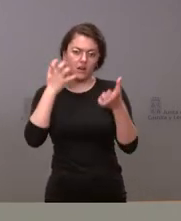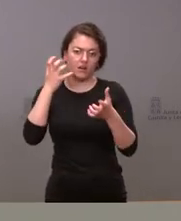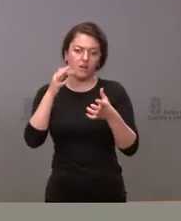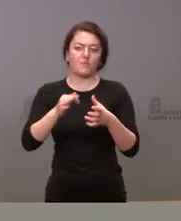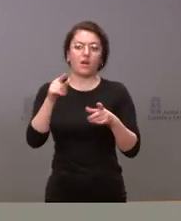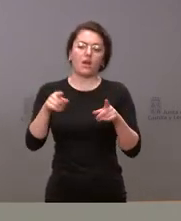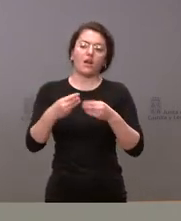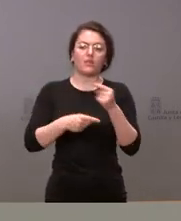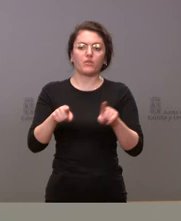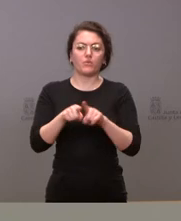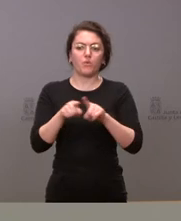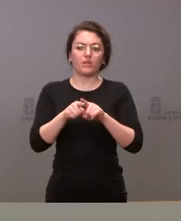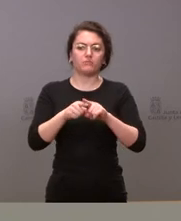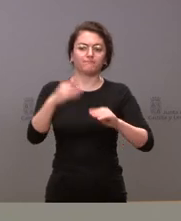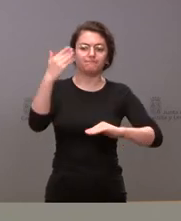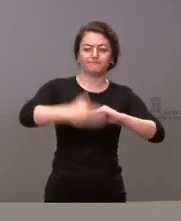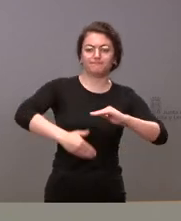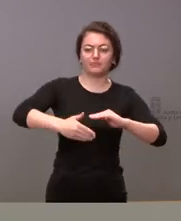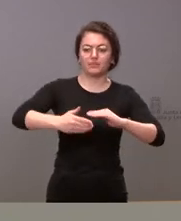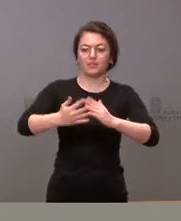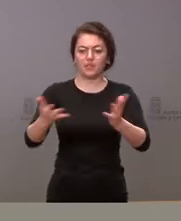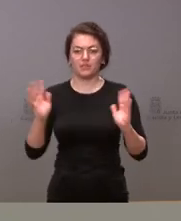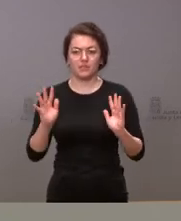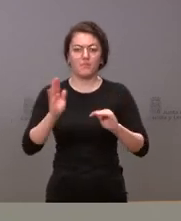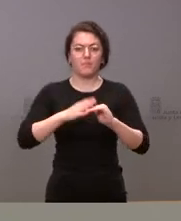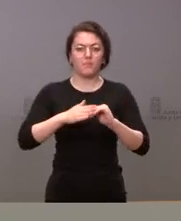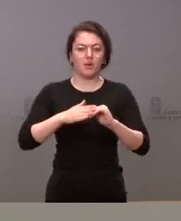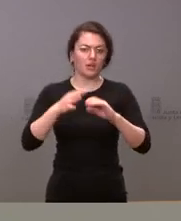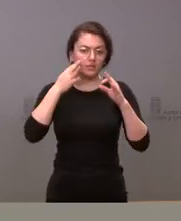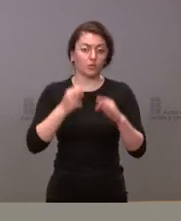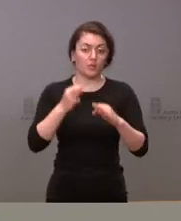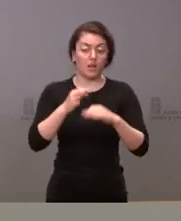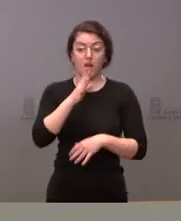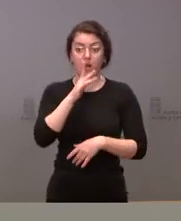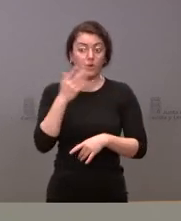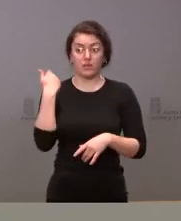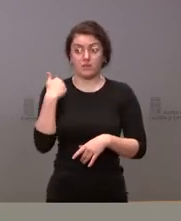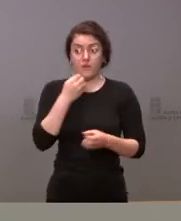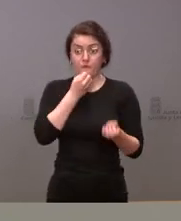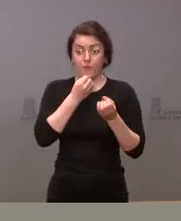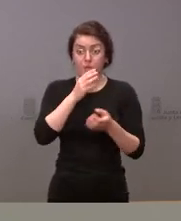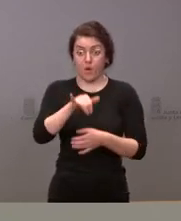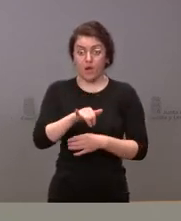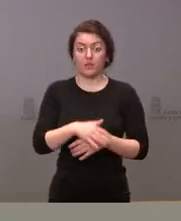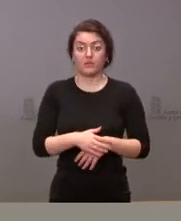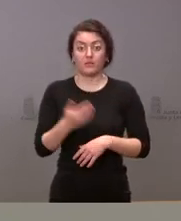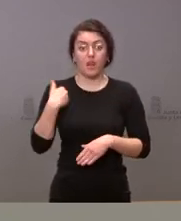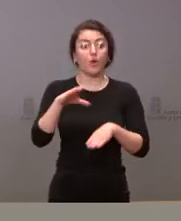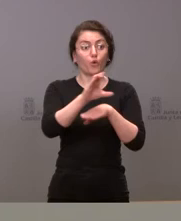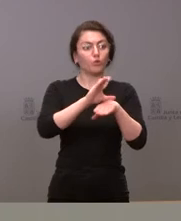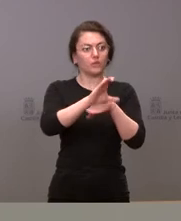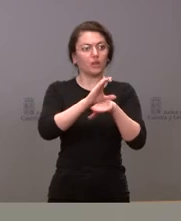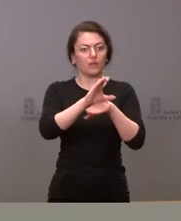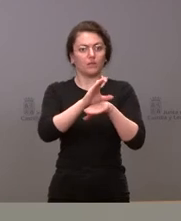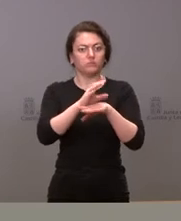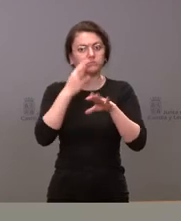seguridad y esta información se está produciendo y por tanto pueden tener acceso a la misma y la consejería está encantada de que sí